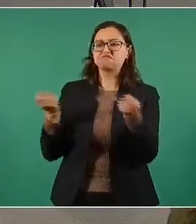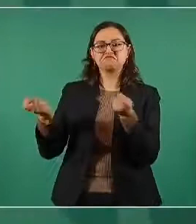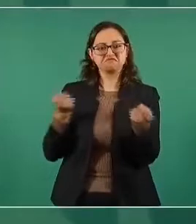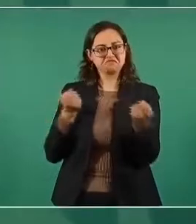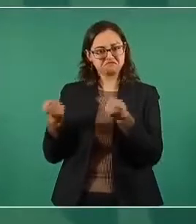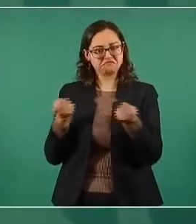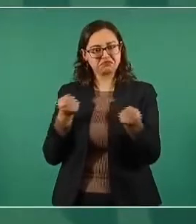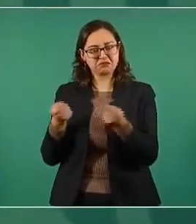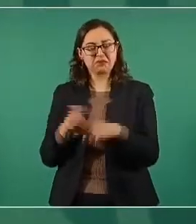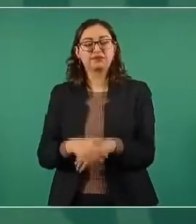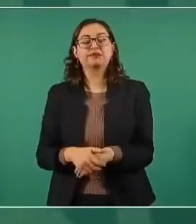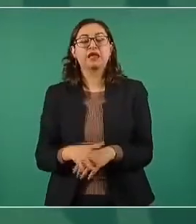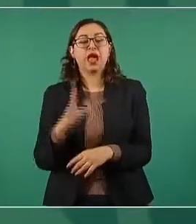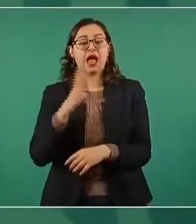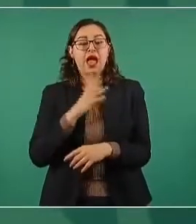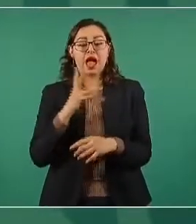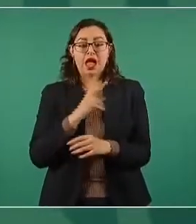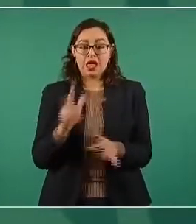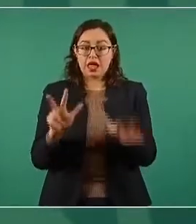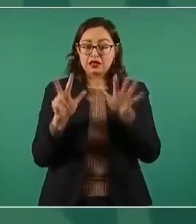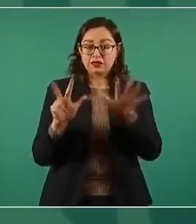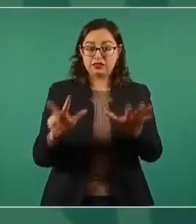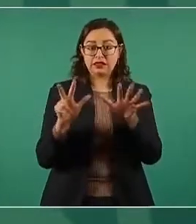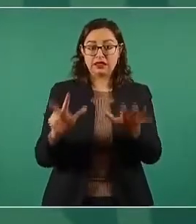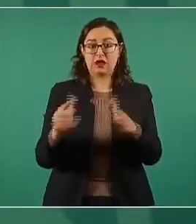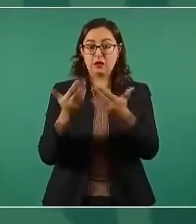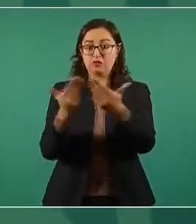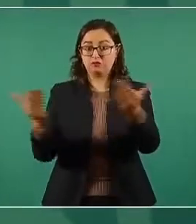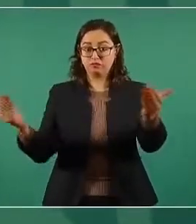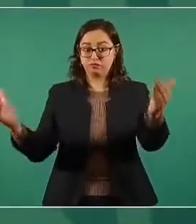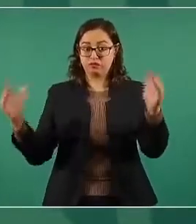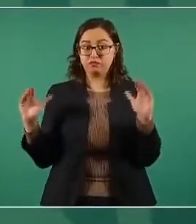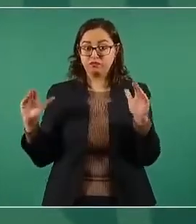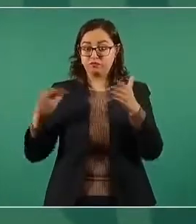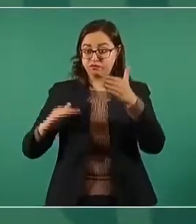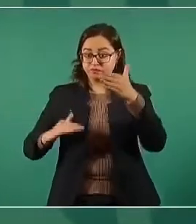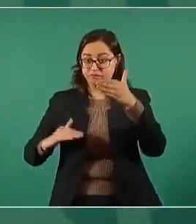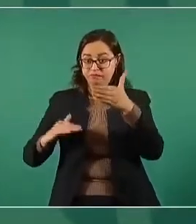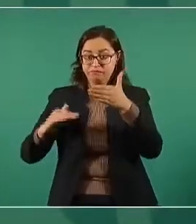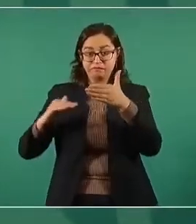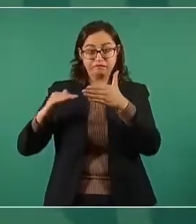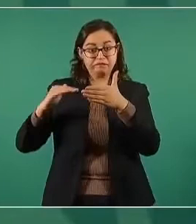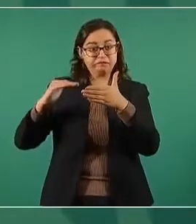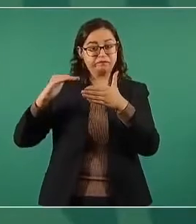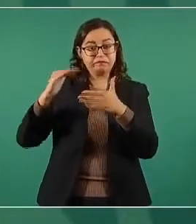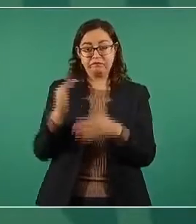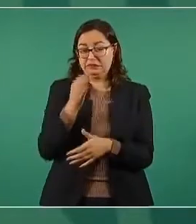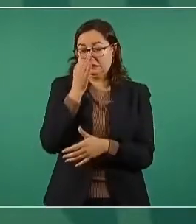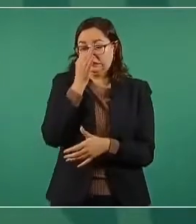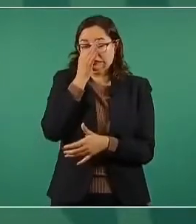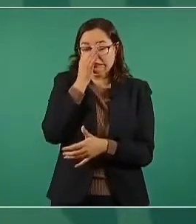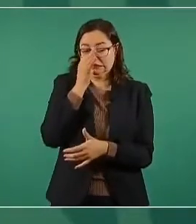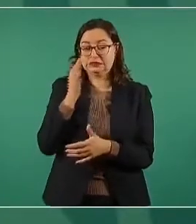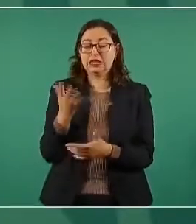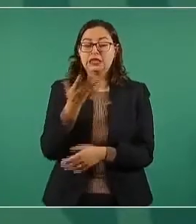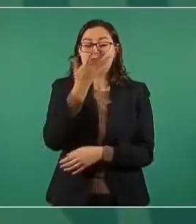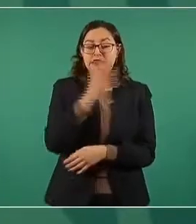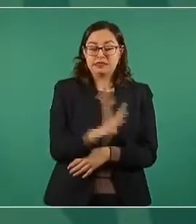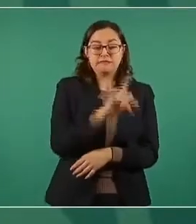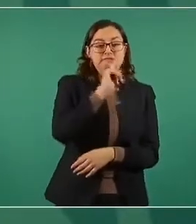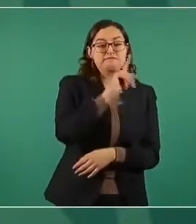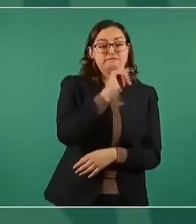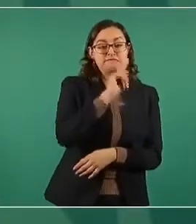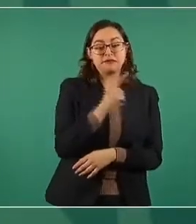18 presas se encuentran por arriba de su NAMO, de su nivel. 10 en Jalisco, 7 en